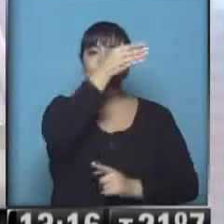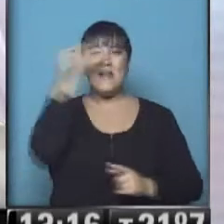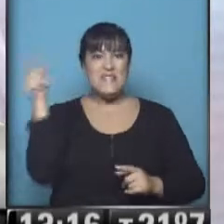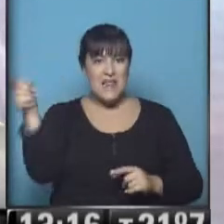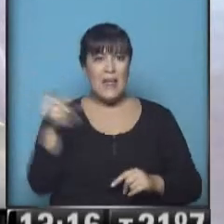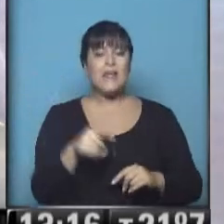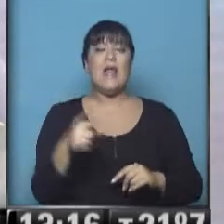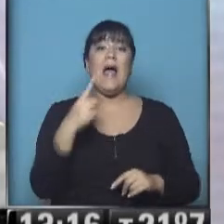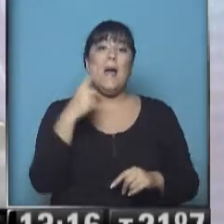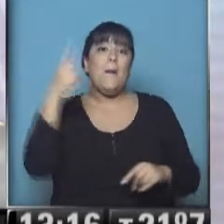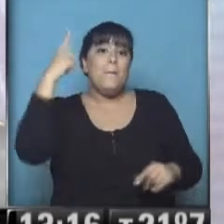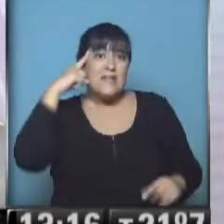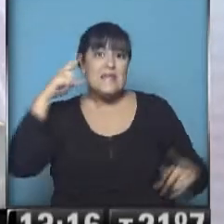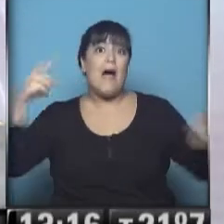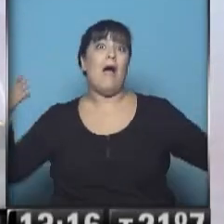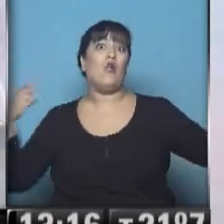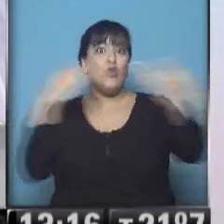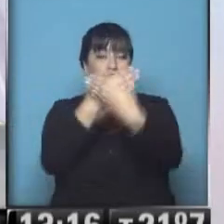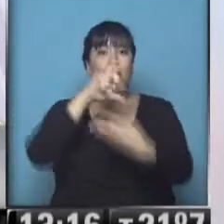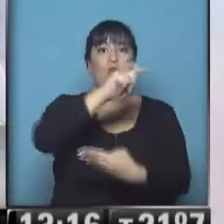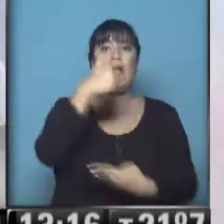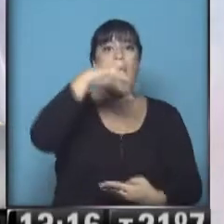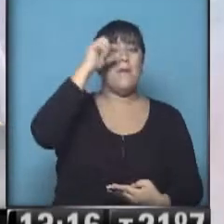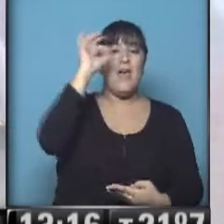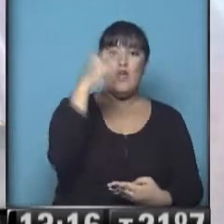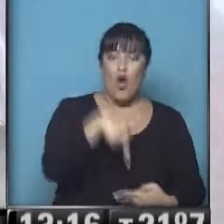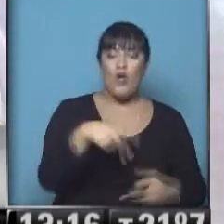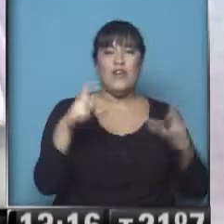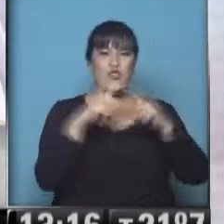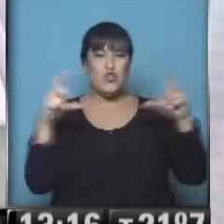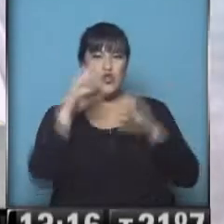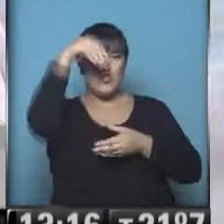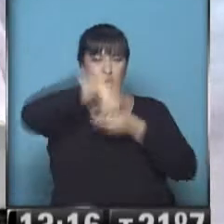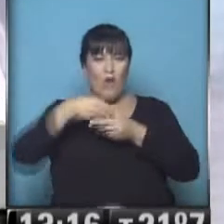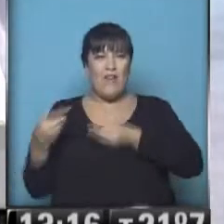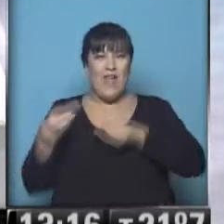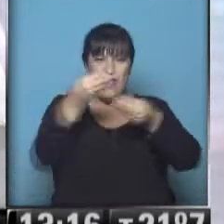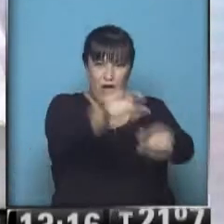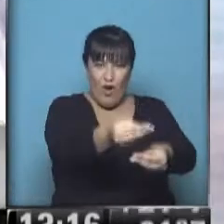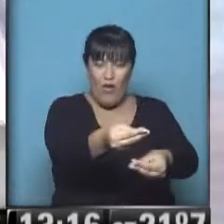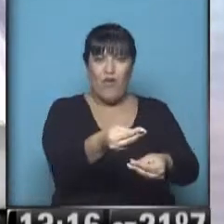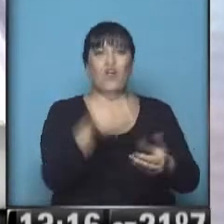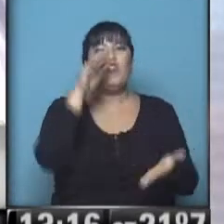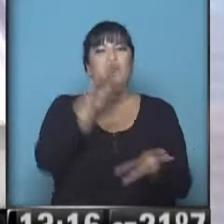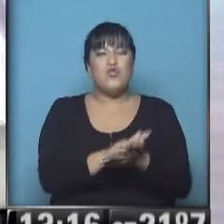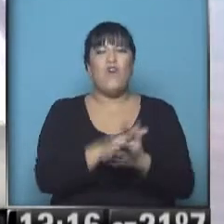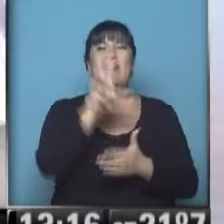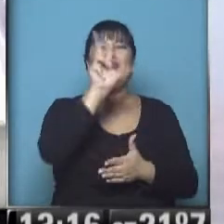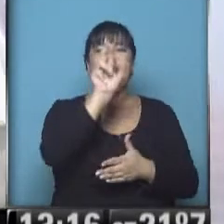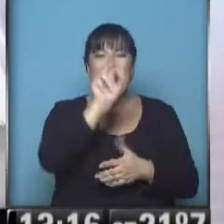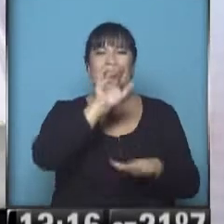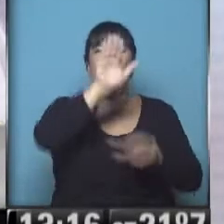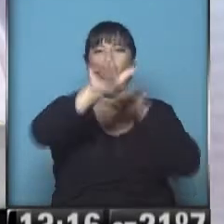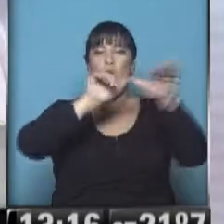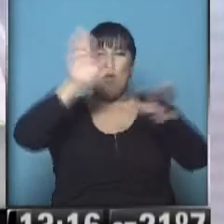que se podía cruzar con Cameron, le entregó el sobre con un recordatorio de las casi 30 convocatorias